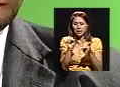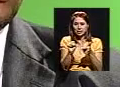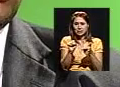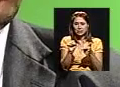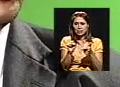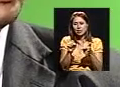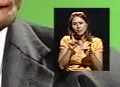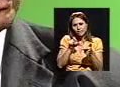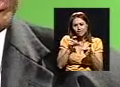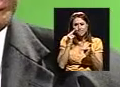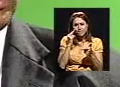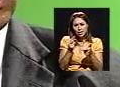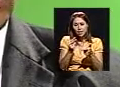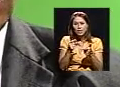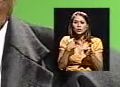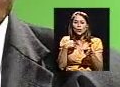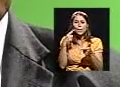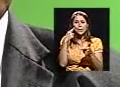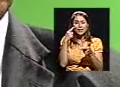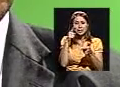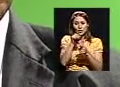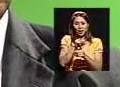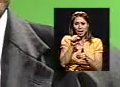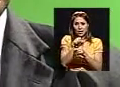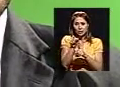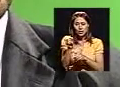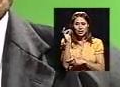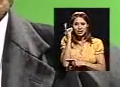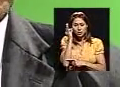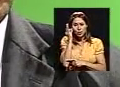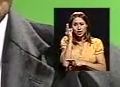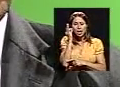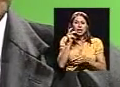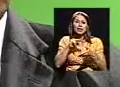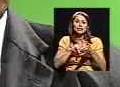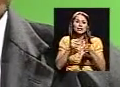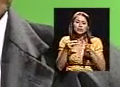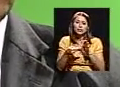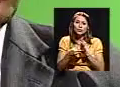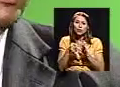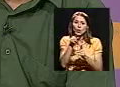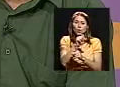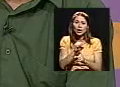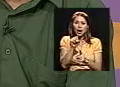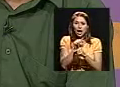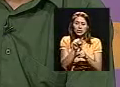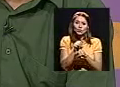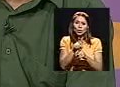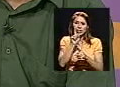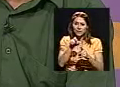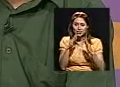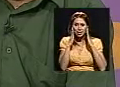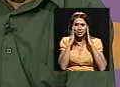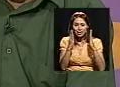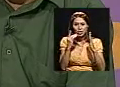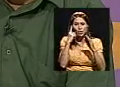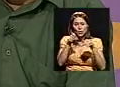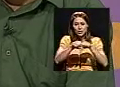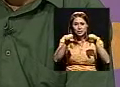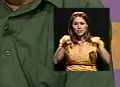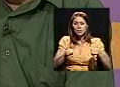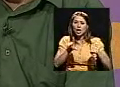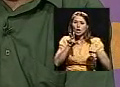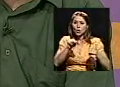inclino a pensar que el caso de la señora se trata de un caso que debe ser atendido por el régimen no